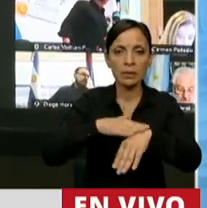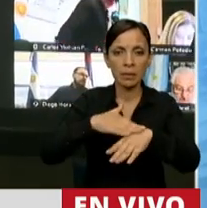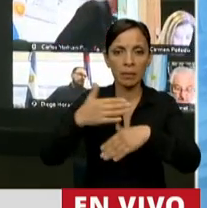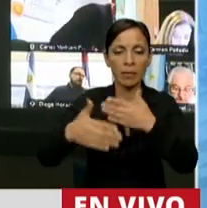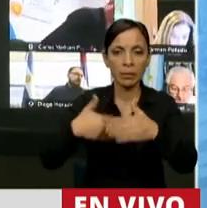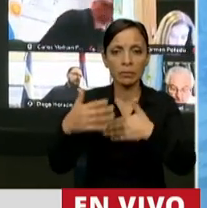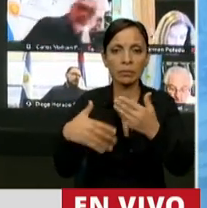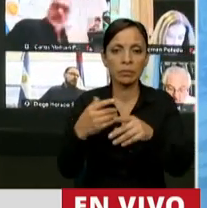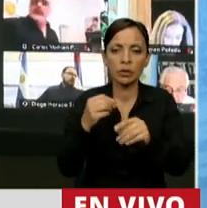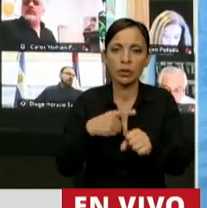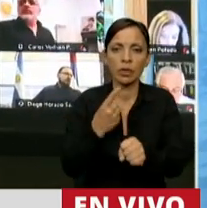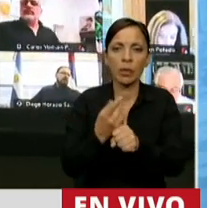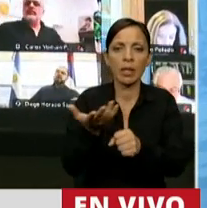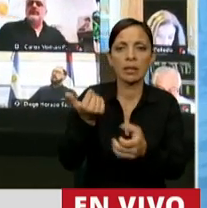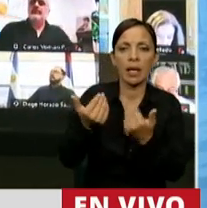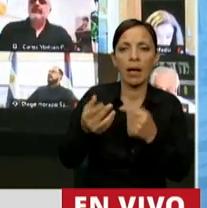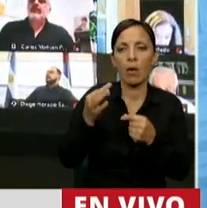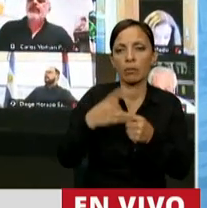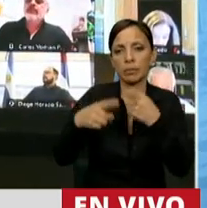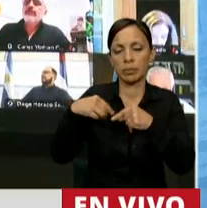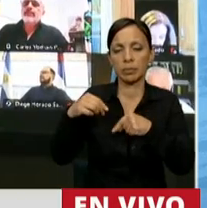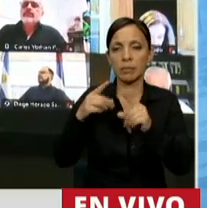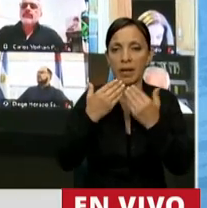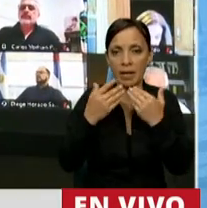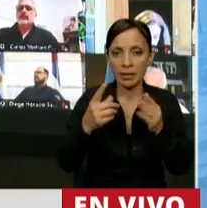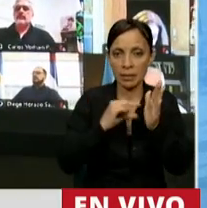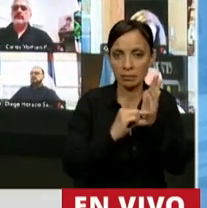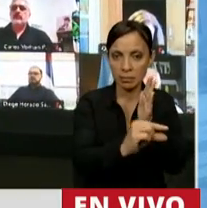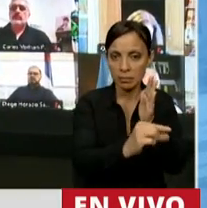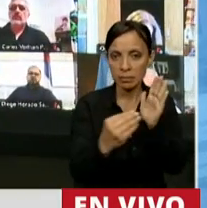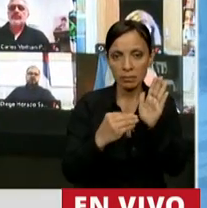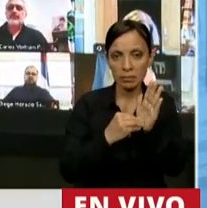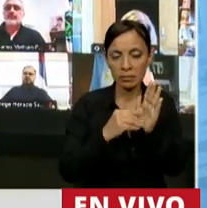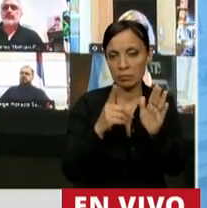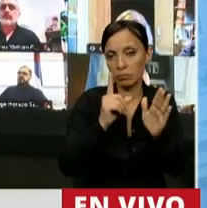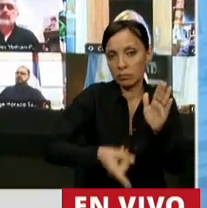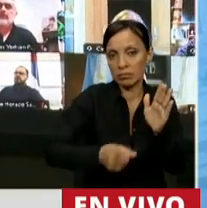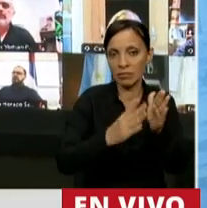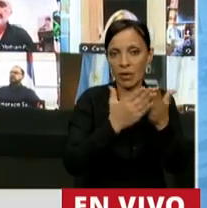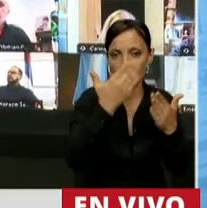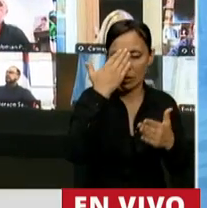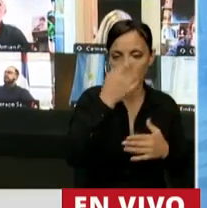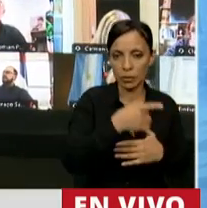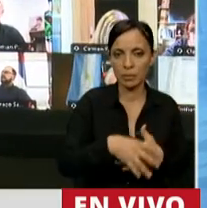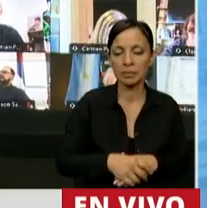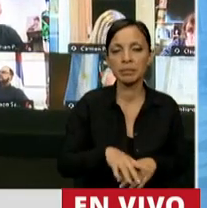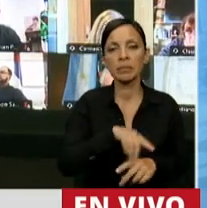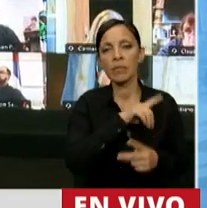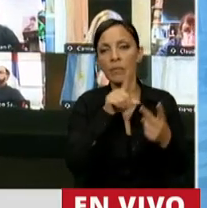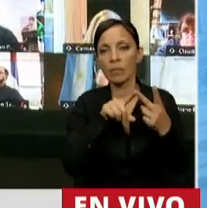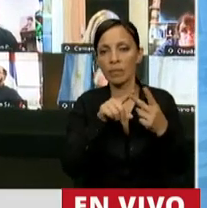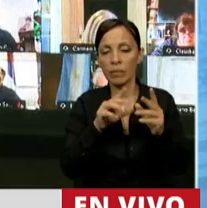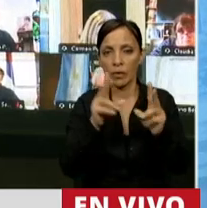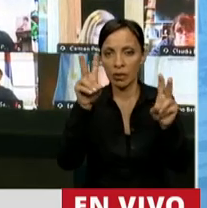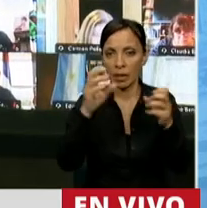y no se puede retrotraer por este principio también de orden constitucional. La otra cuestión constitucional muy